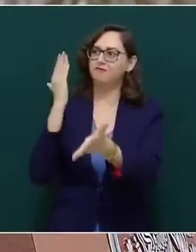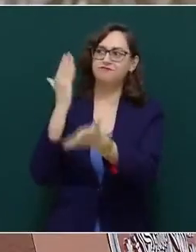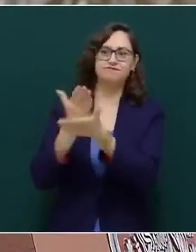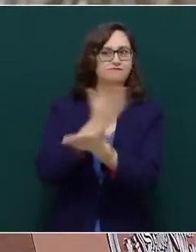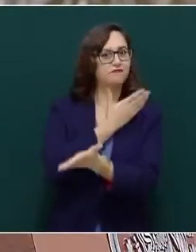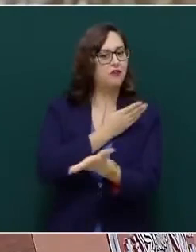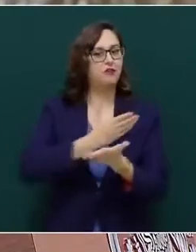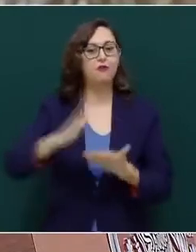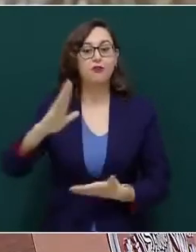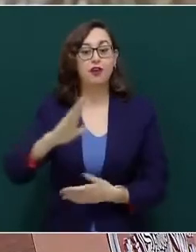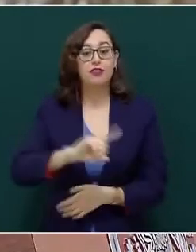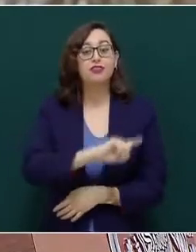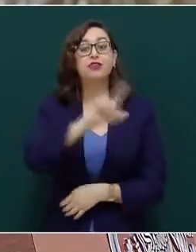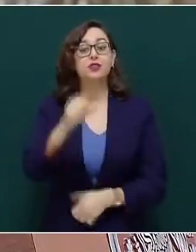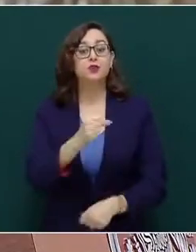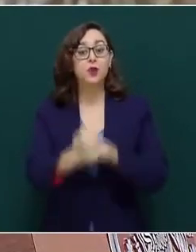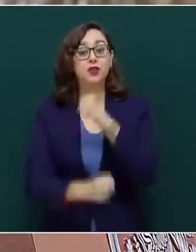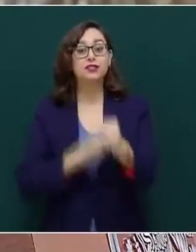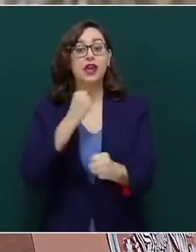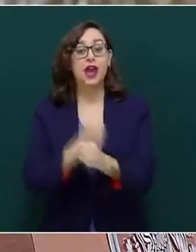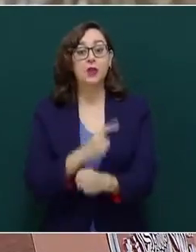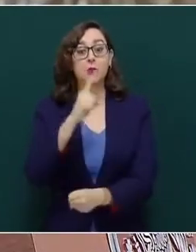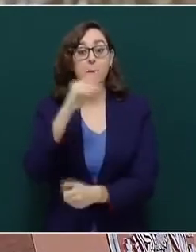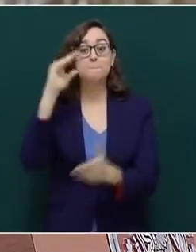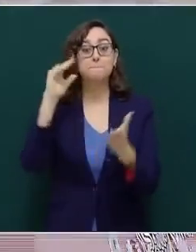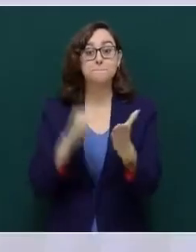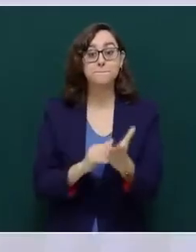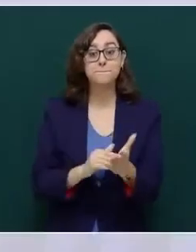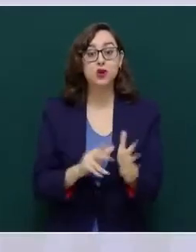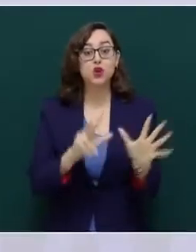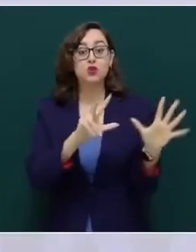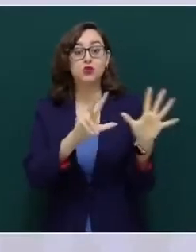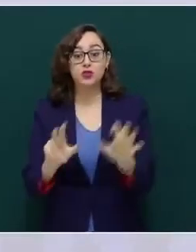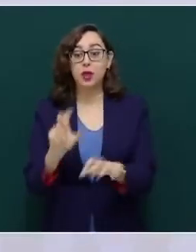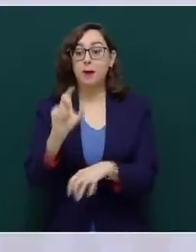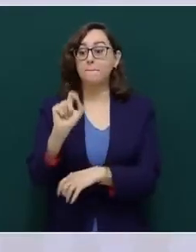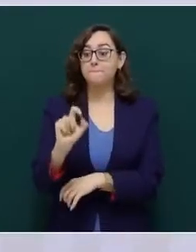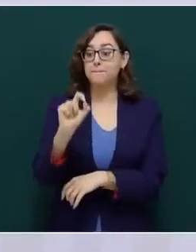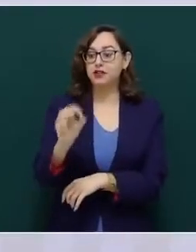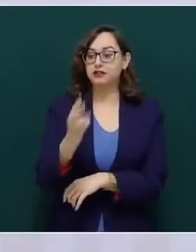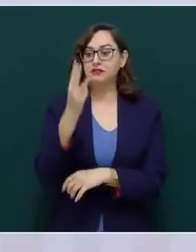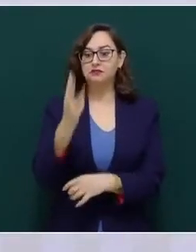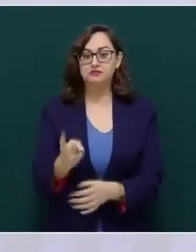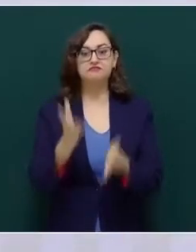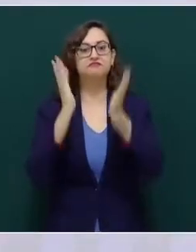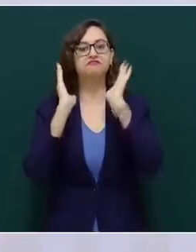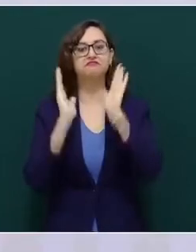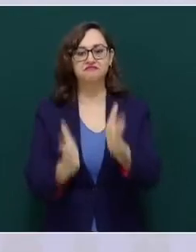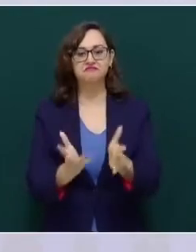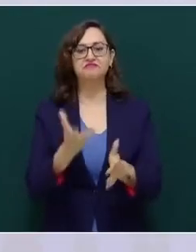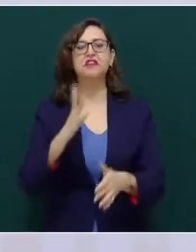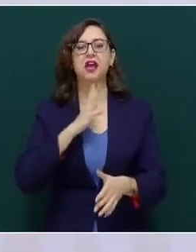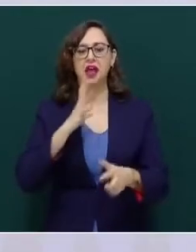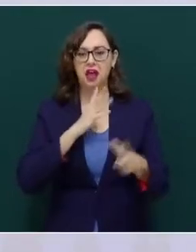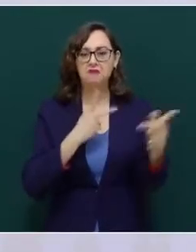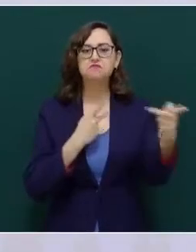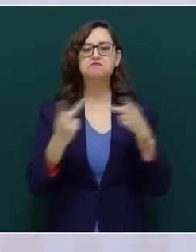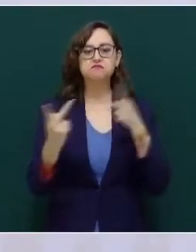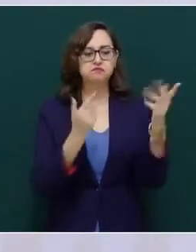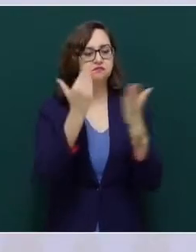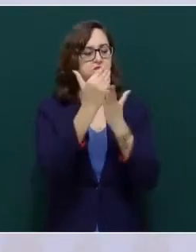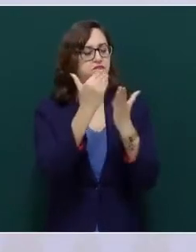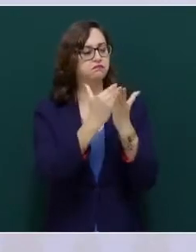octubre,